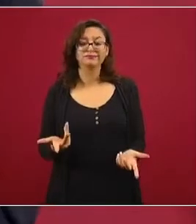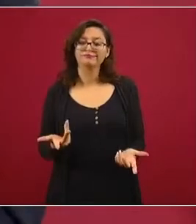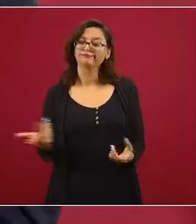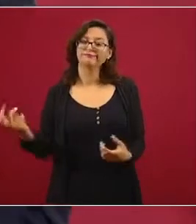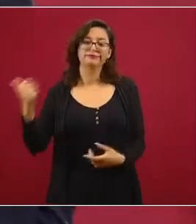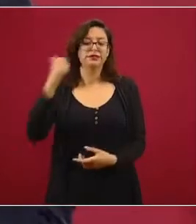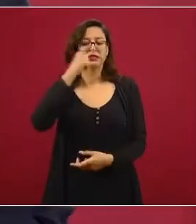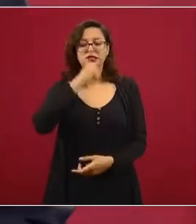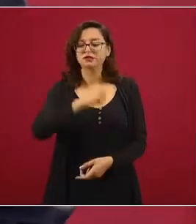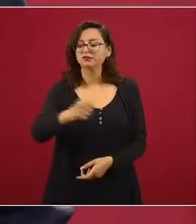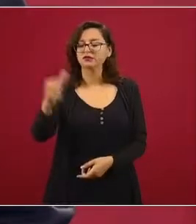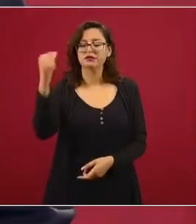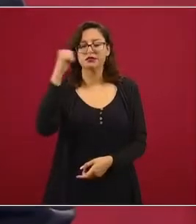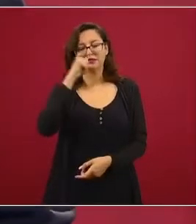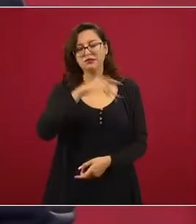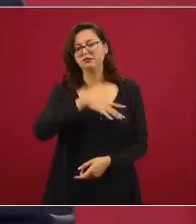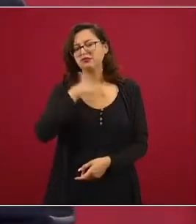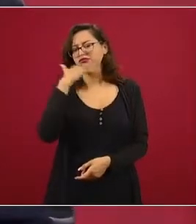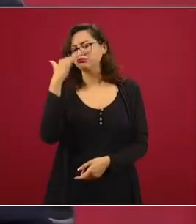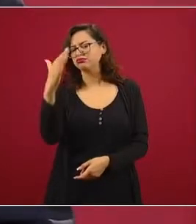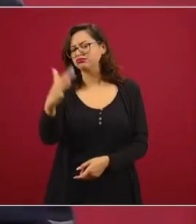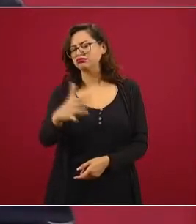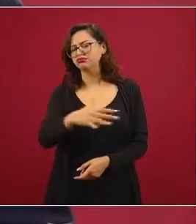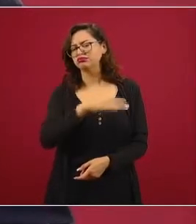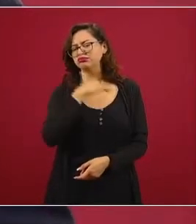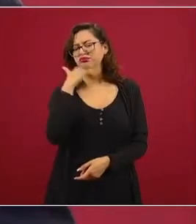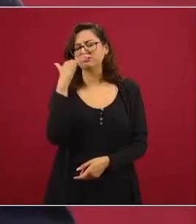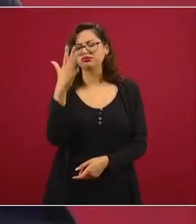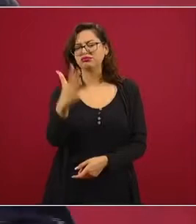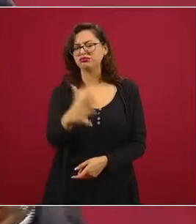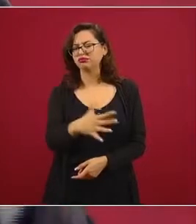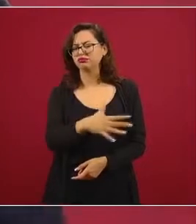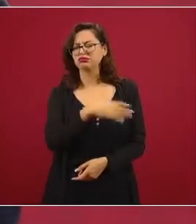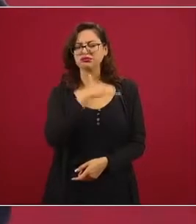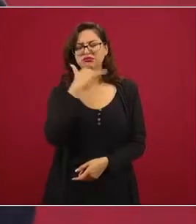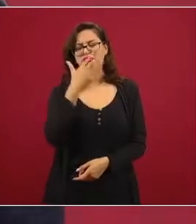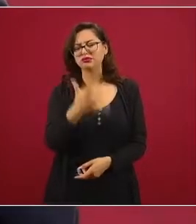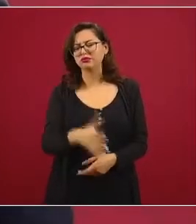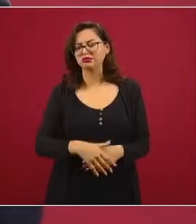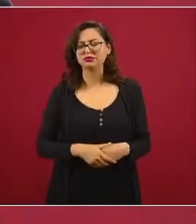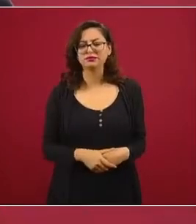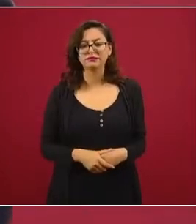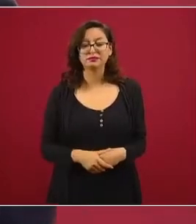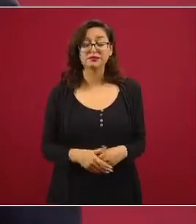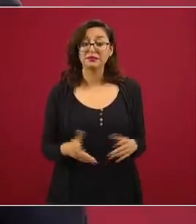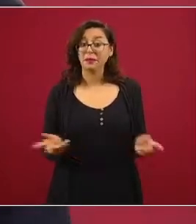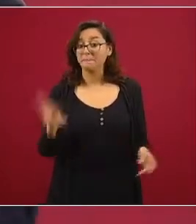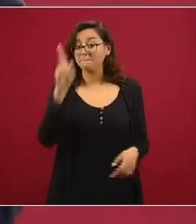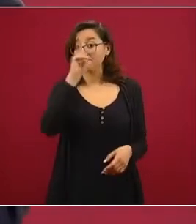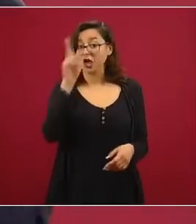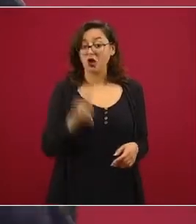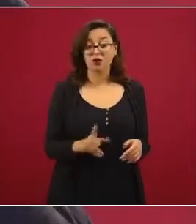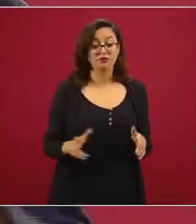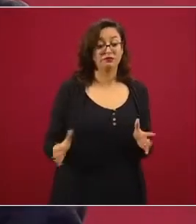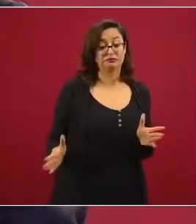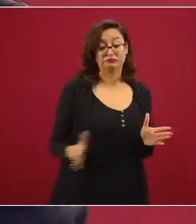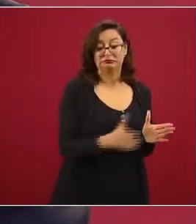imperado la corrupción y sobre todo en este último periodo